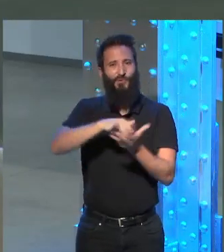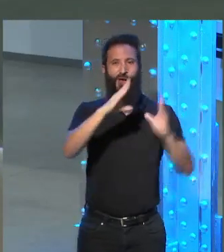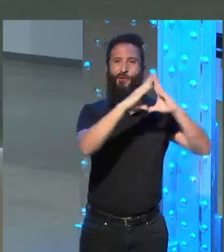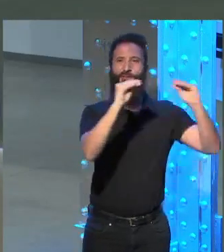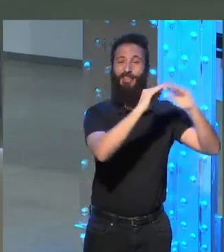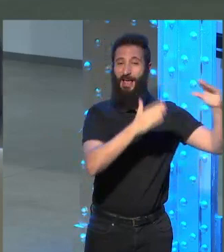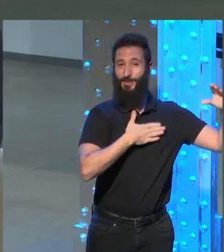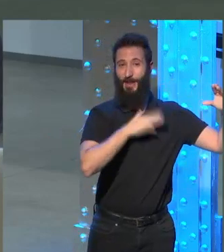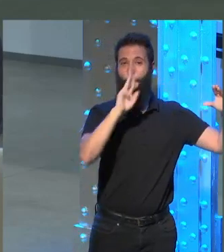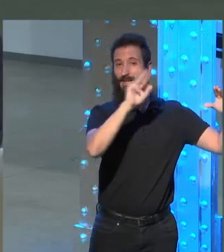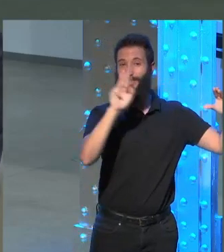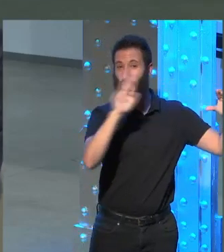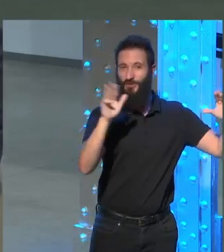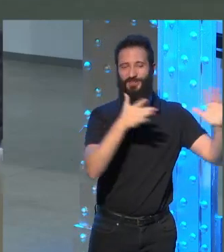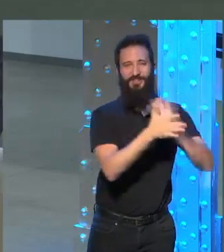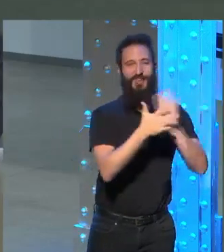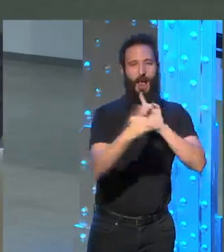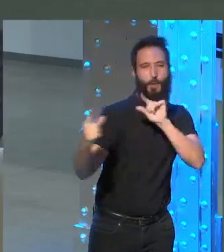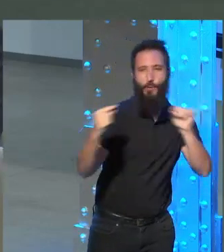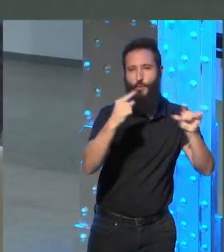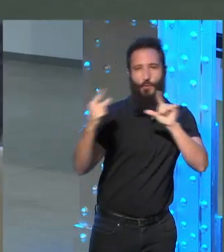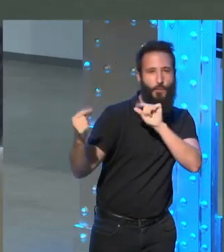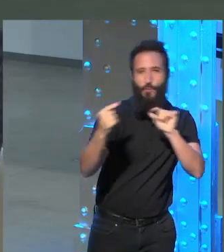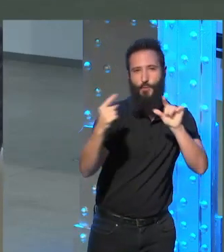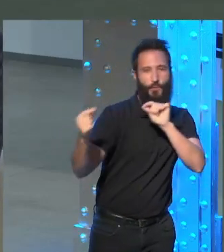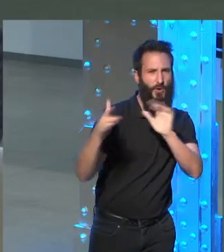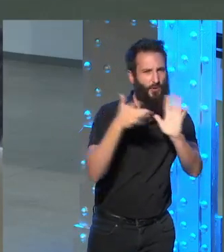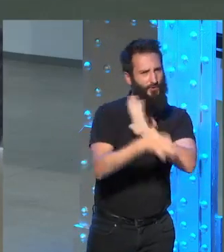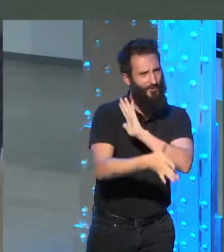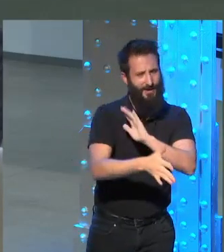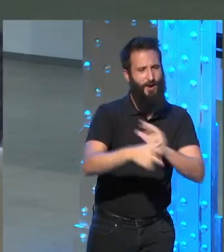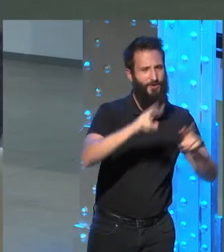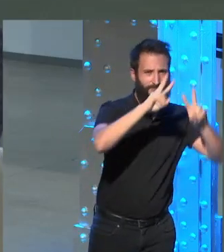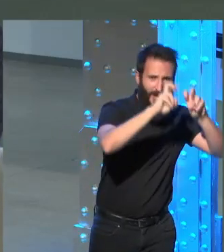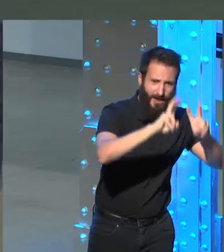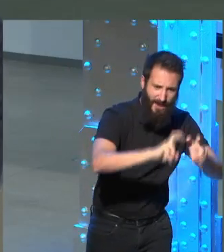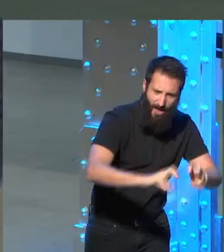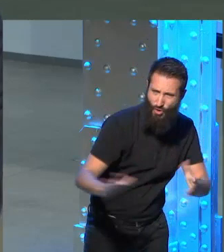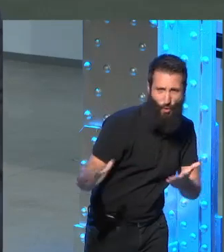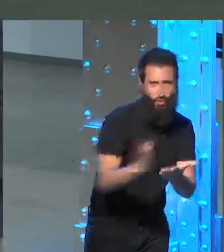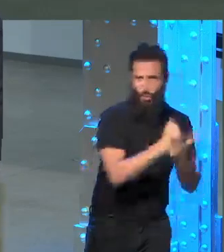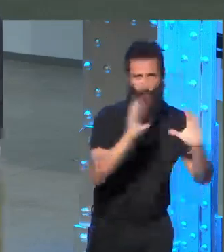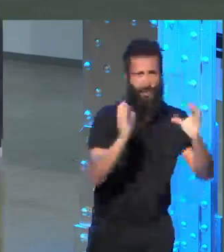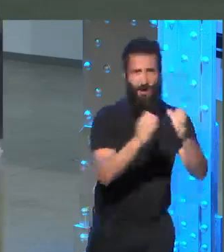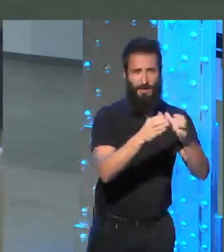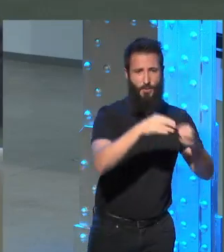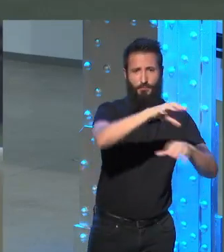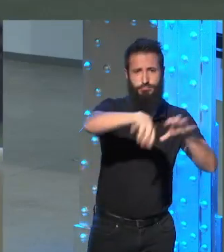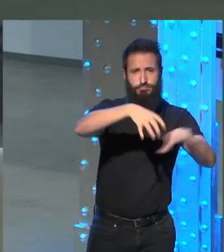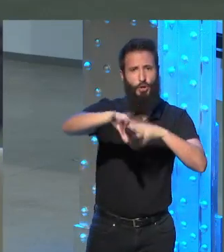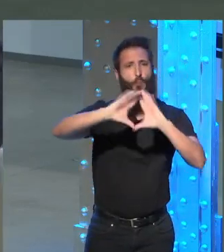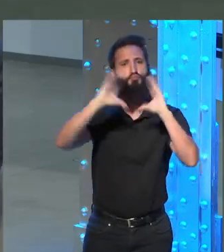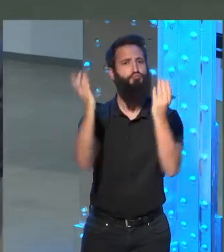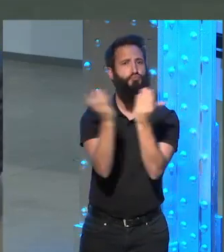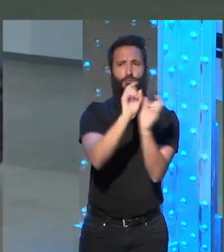que circule esa conversación, ese trabajo, esa investigación que hicimos todos en equipo por todo el mundo.